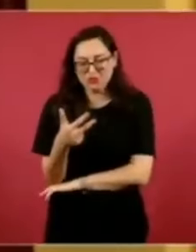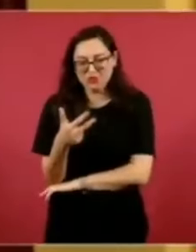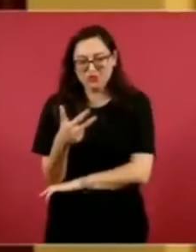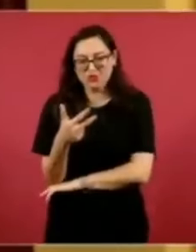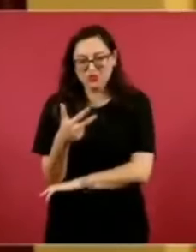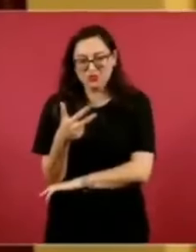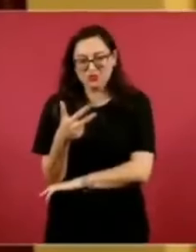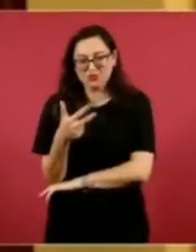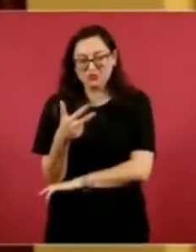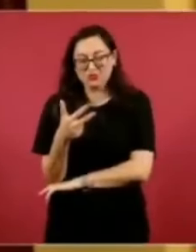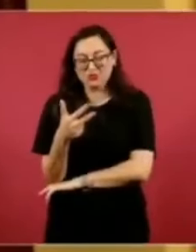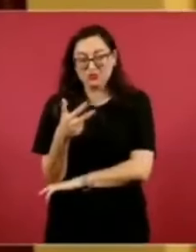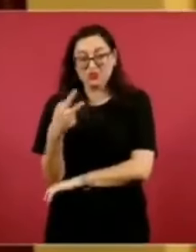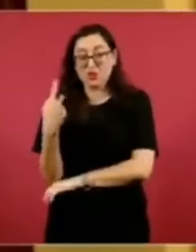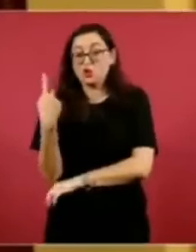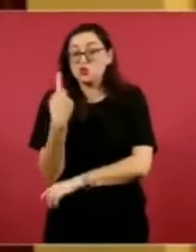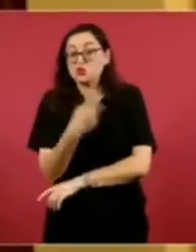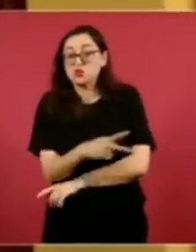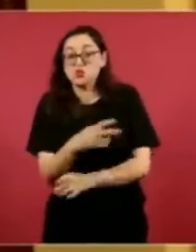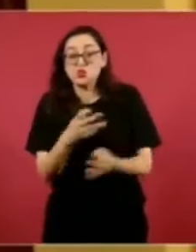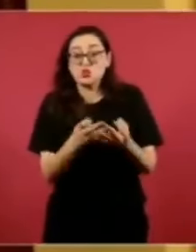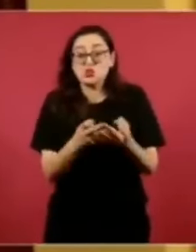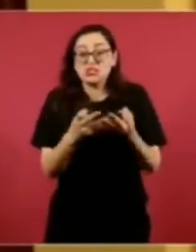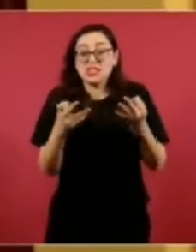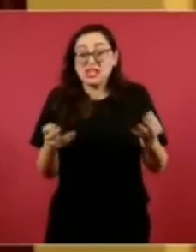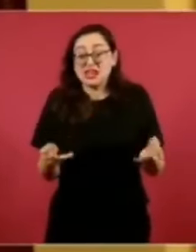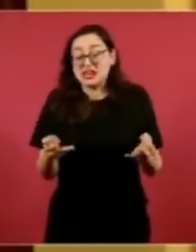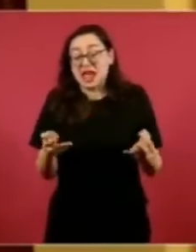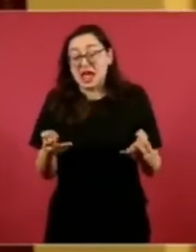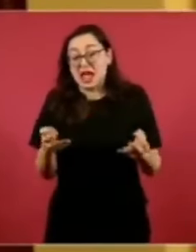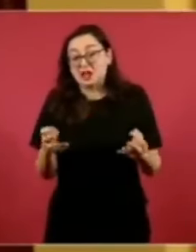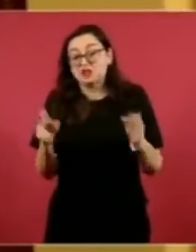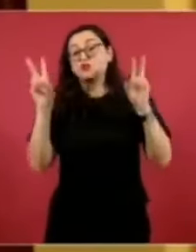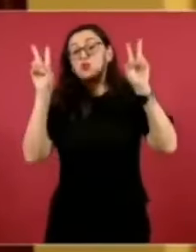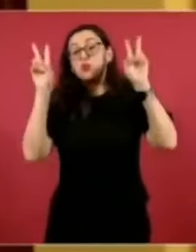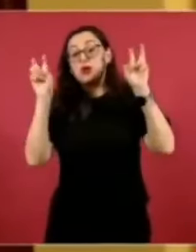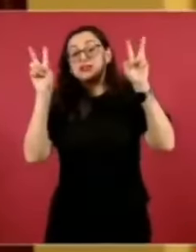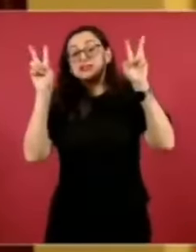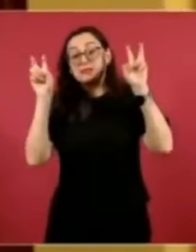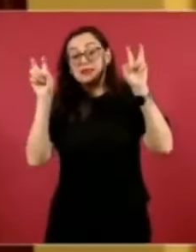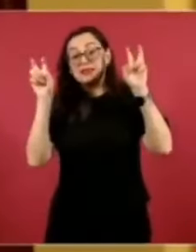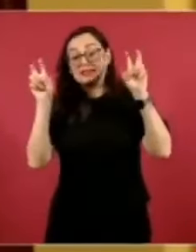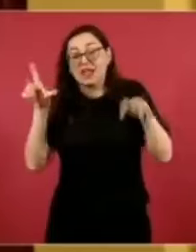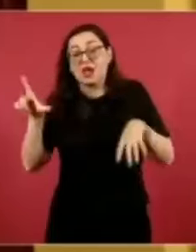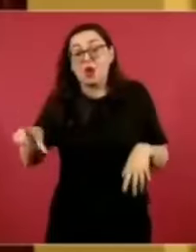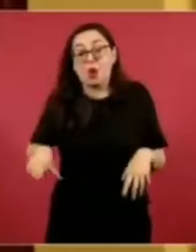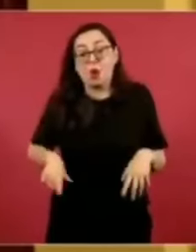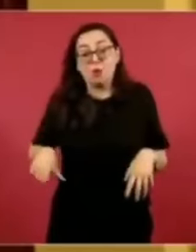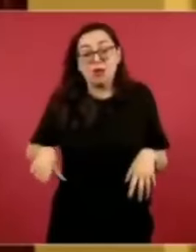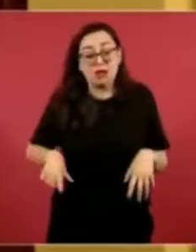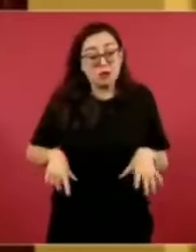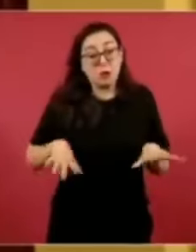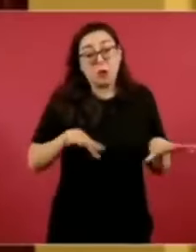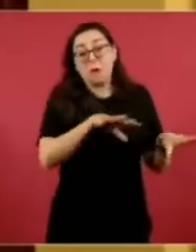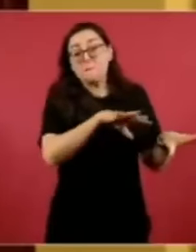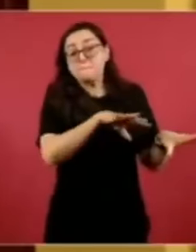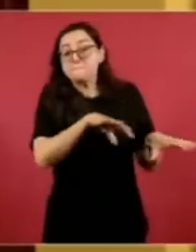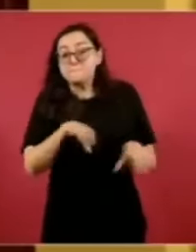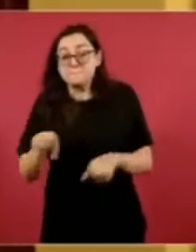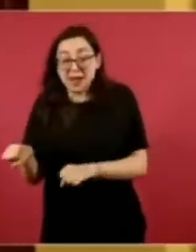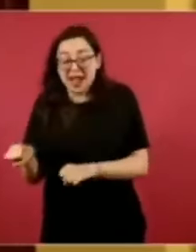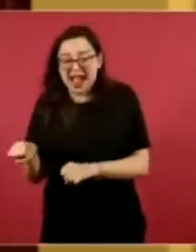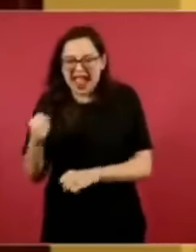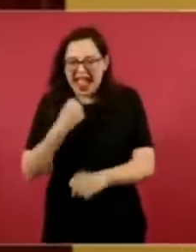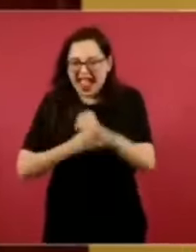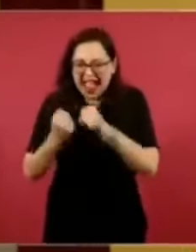una supuesta afectación a sus intereses, por una expropiación que se llevó a cabo en